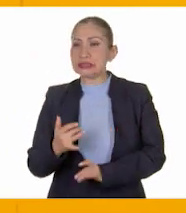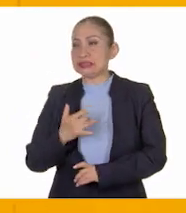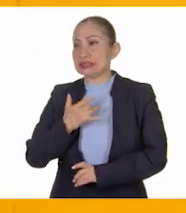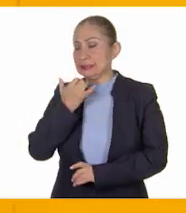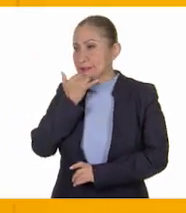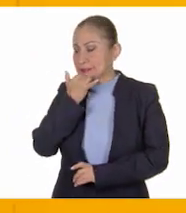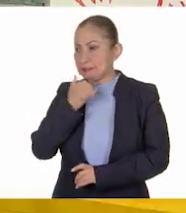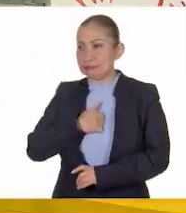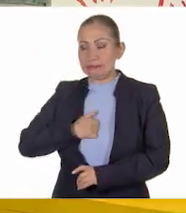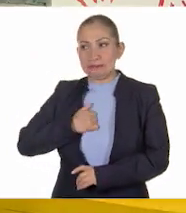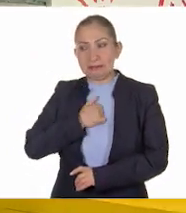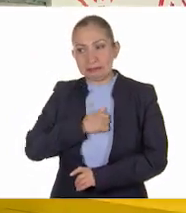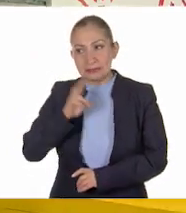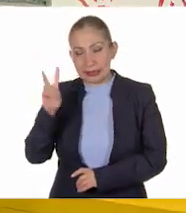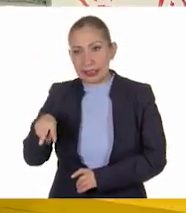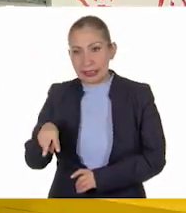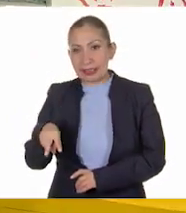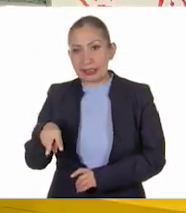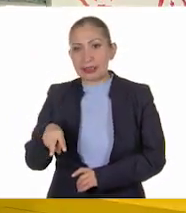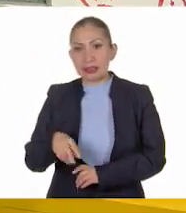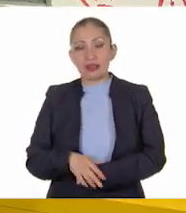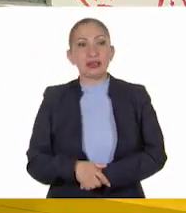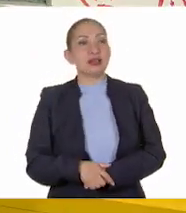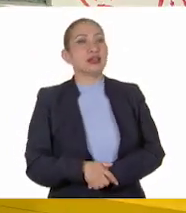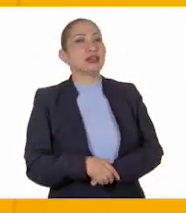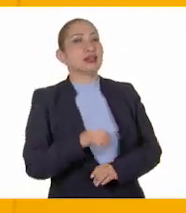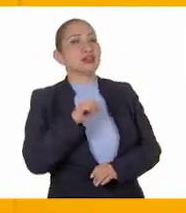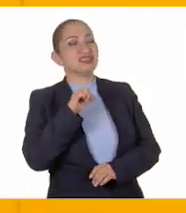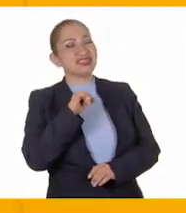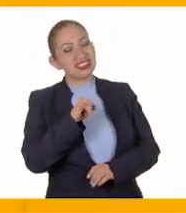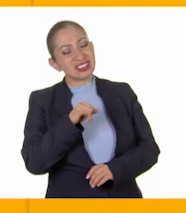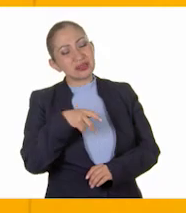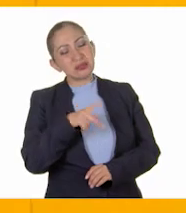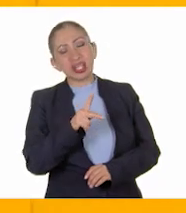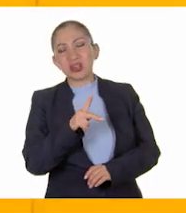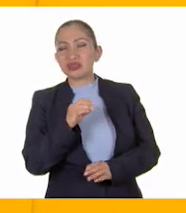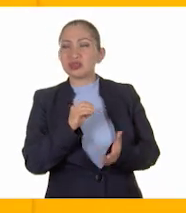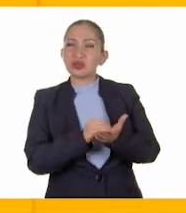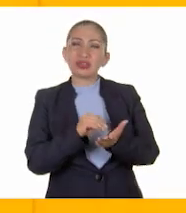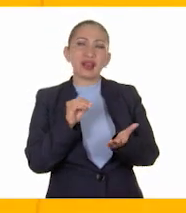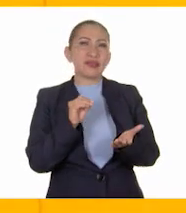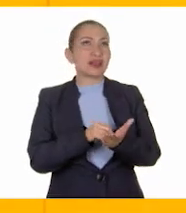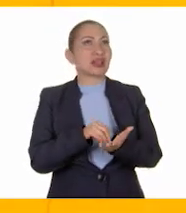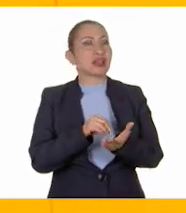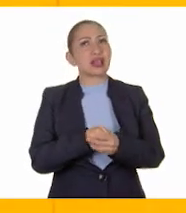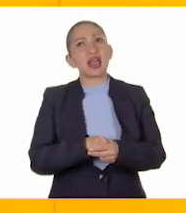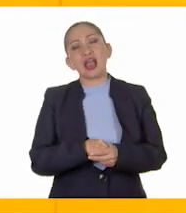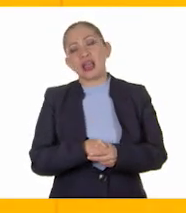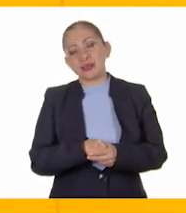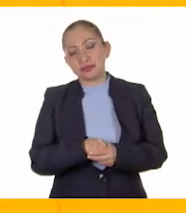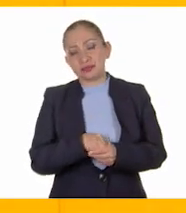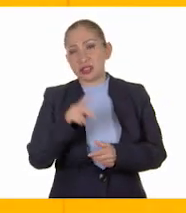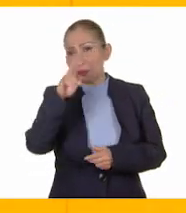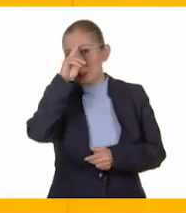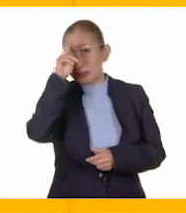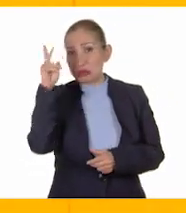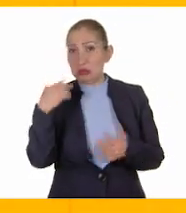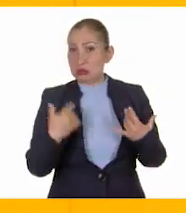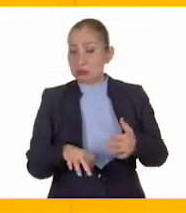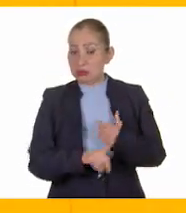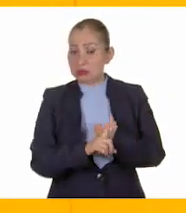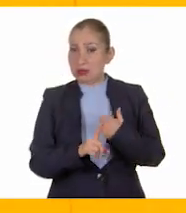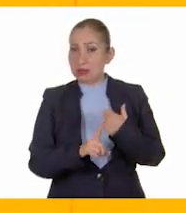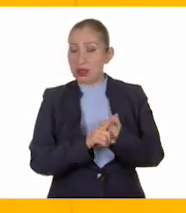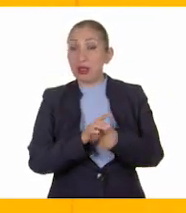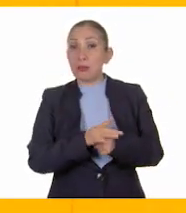mucho, Panchito. Pues sí, pero luego todavía se puso peor la situación